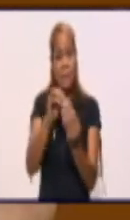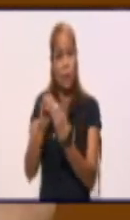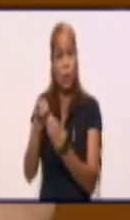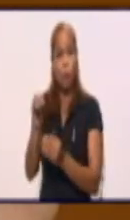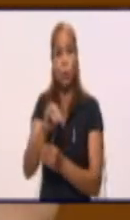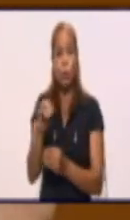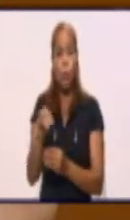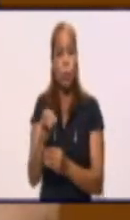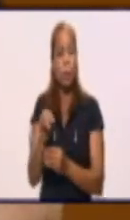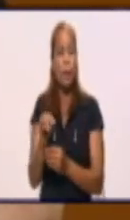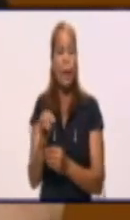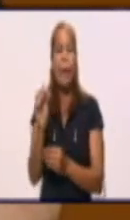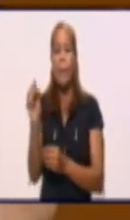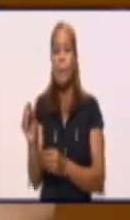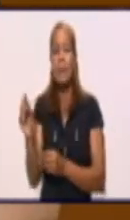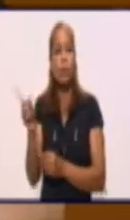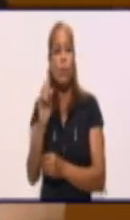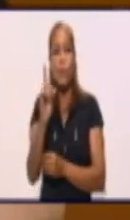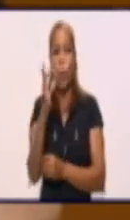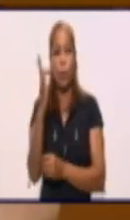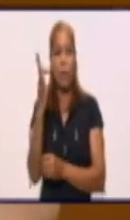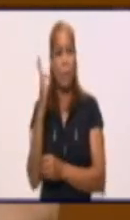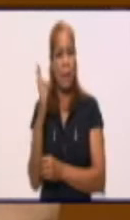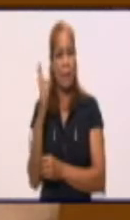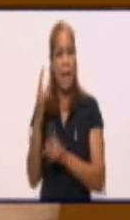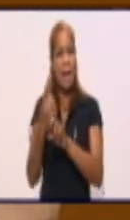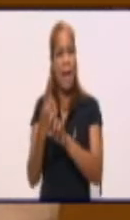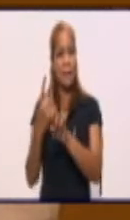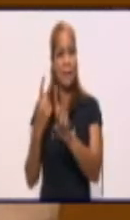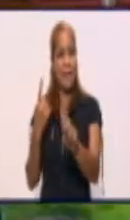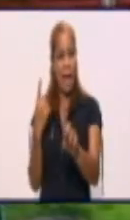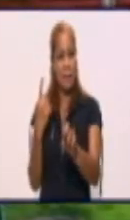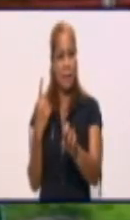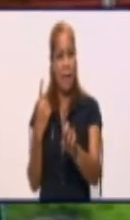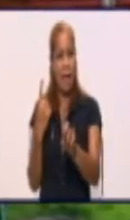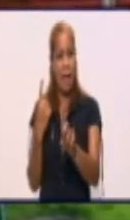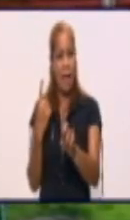que no respetan la distancia entre una persona y otra.